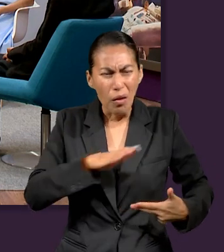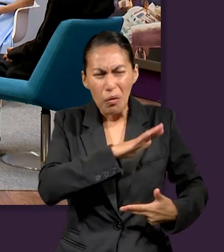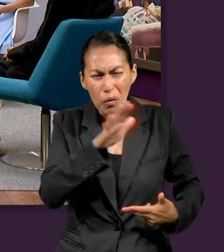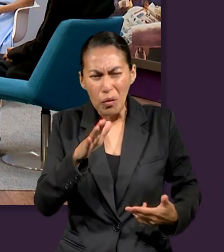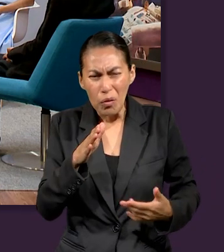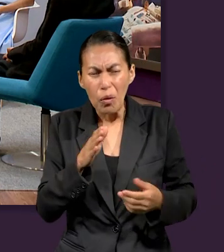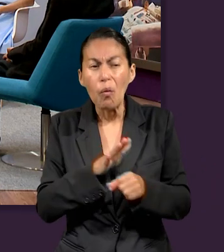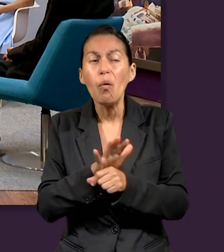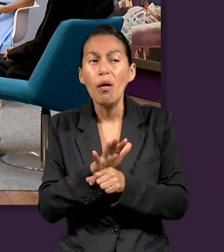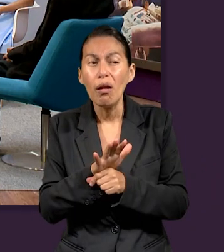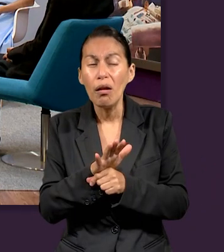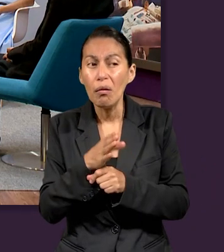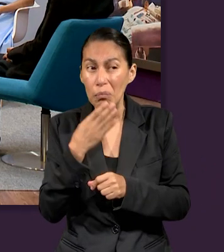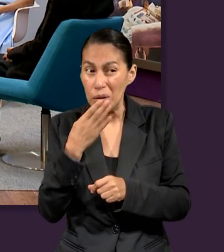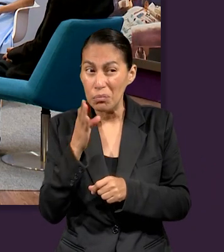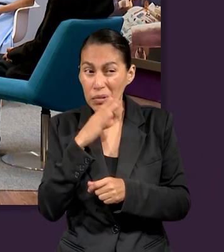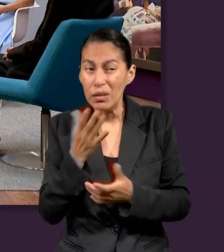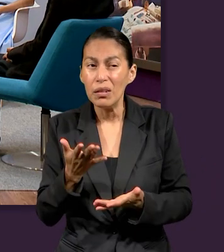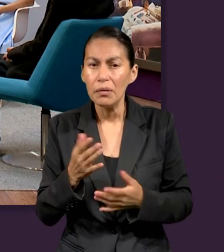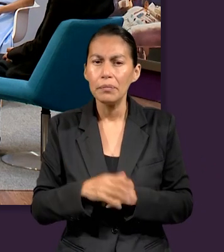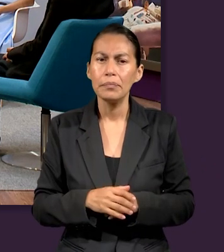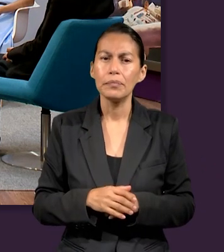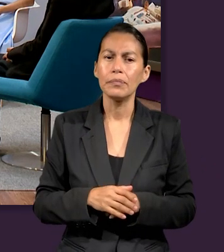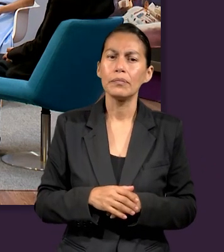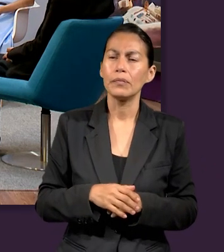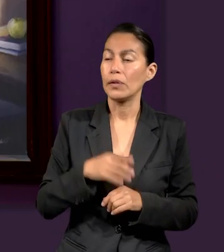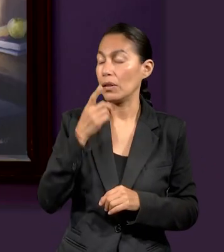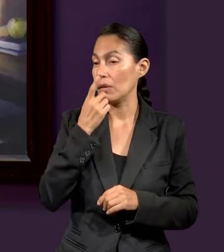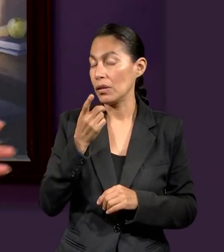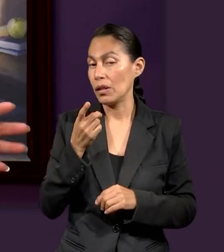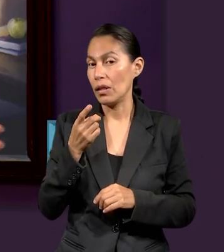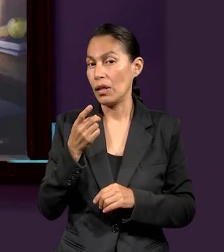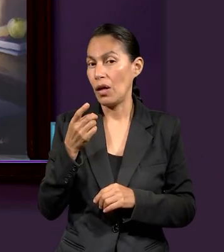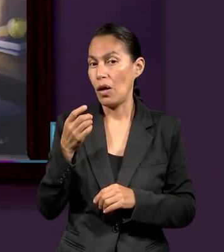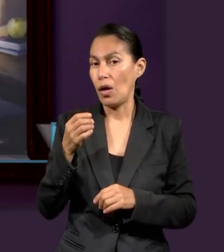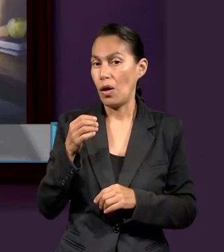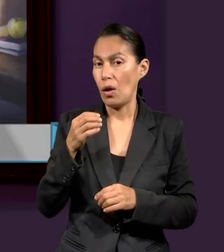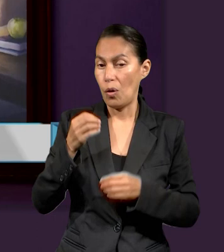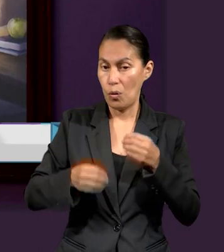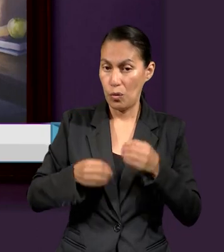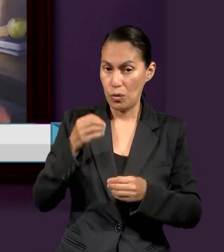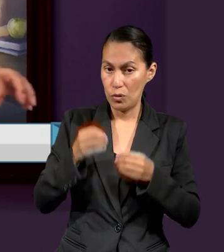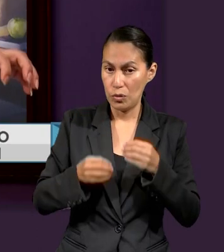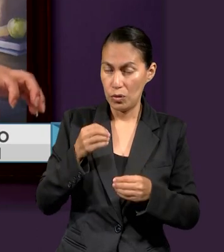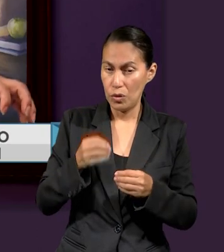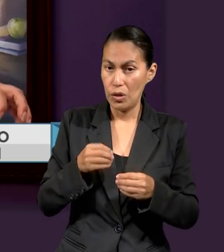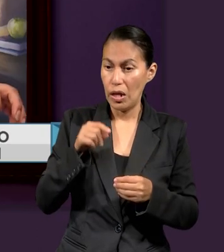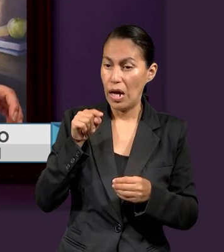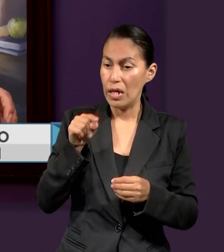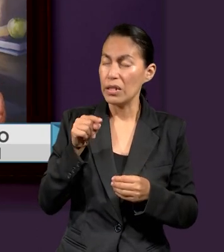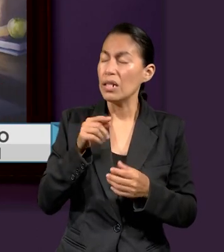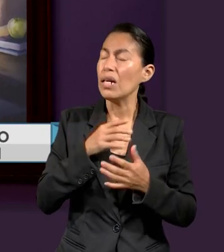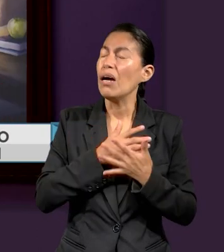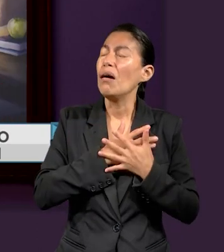Chicos. En la importancia de la hora del juicio dice que ahí conoceremos el